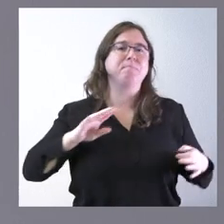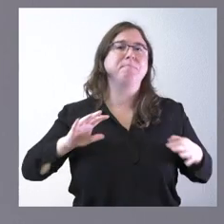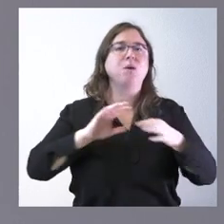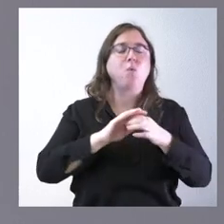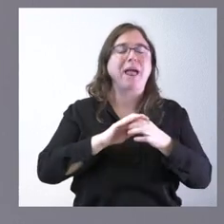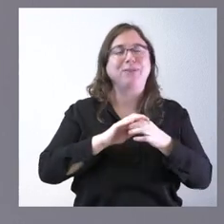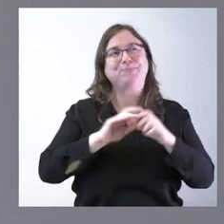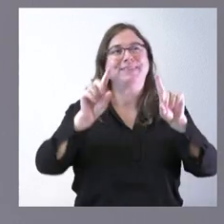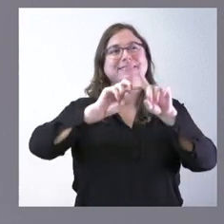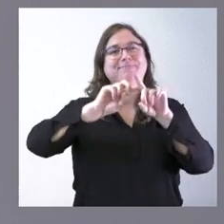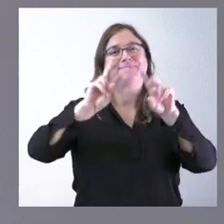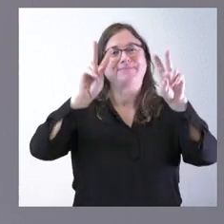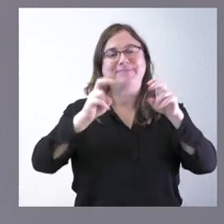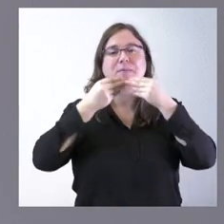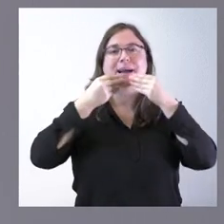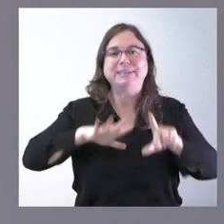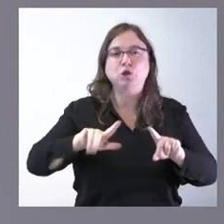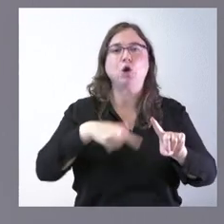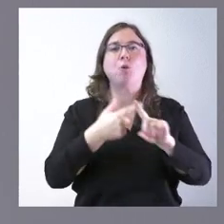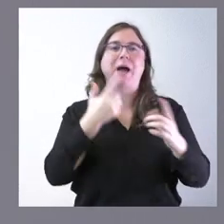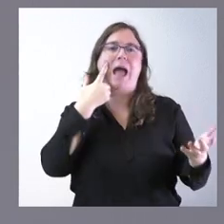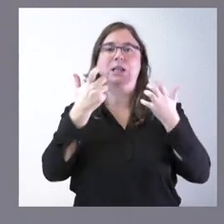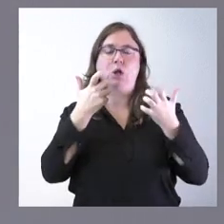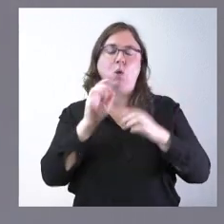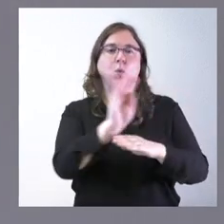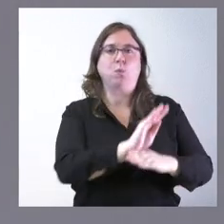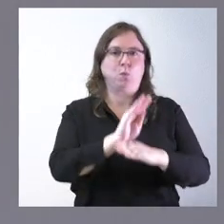históricos y a los valores artísticos del bien a proteger